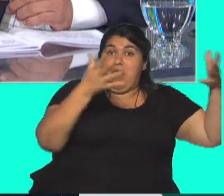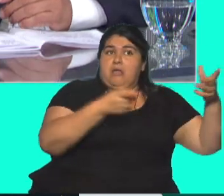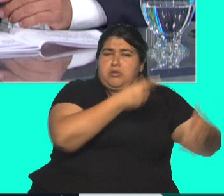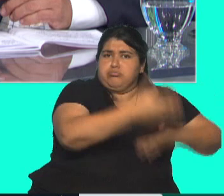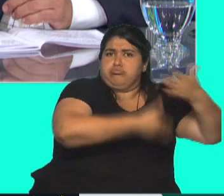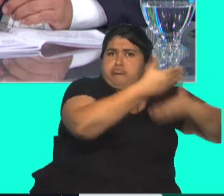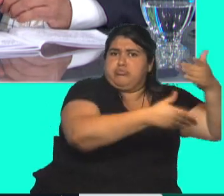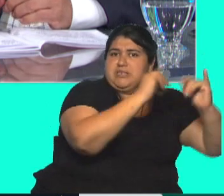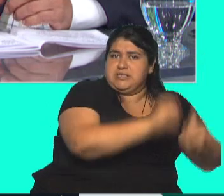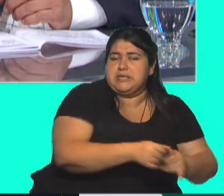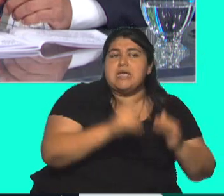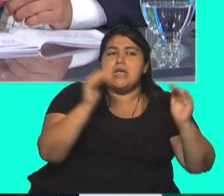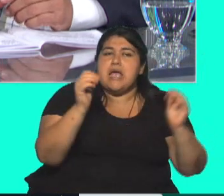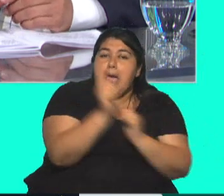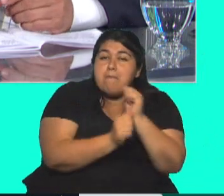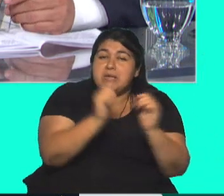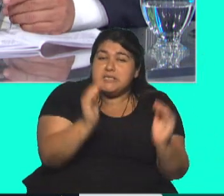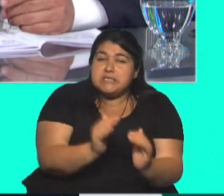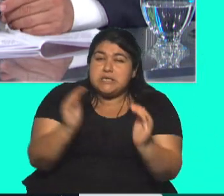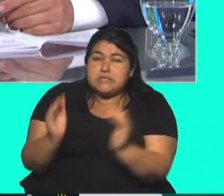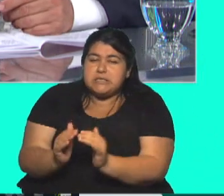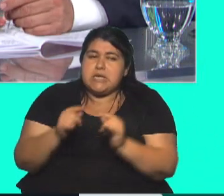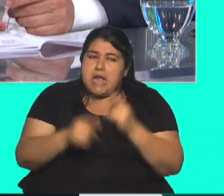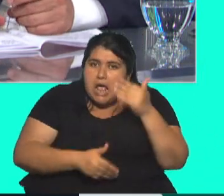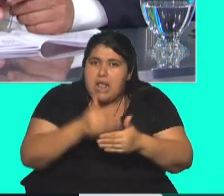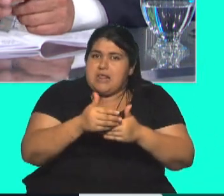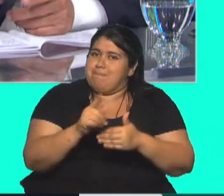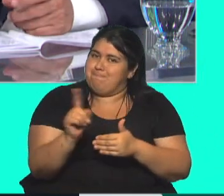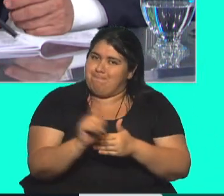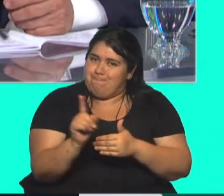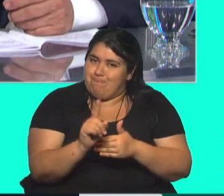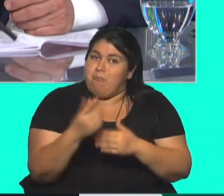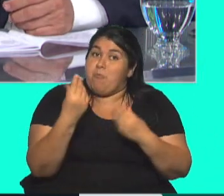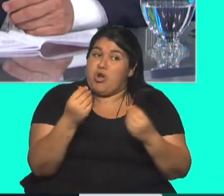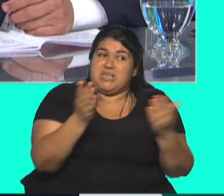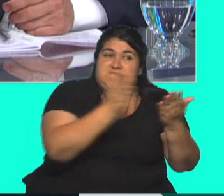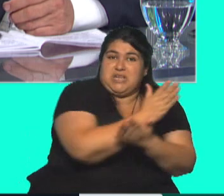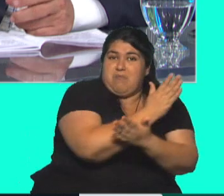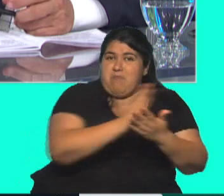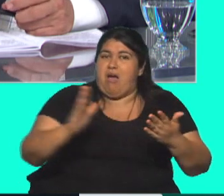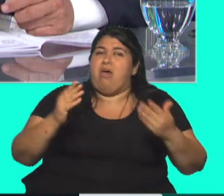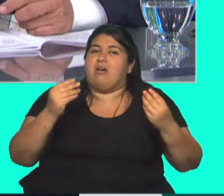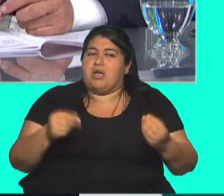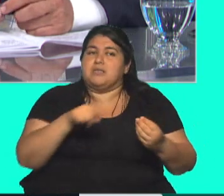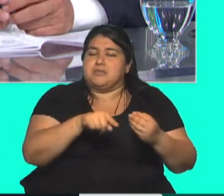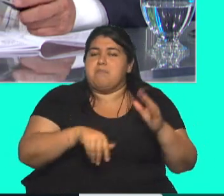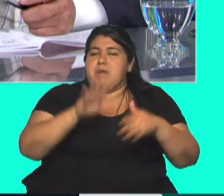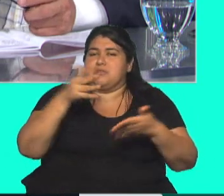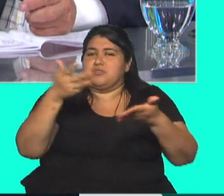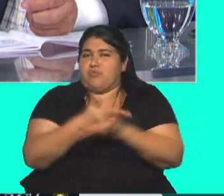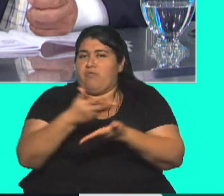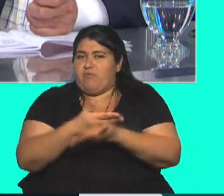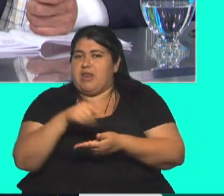no tanto en las pequeñas y medianas empresas. Claro, está tan repartida la cosa. ¿Por qué? Porque estos sectores indudablemente están afectados por